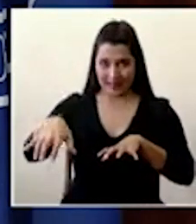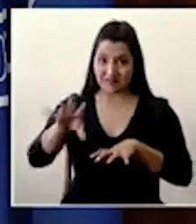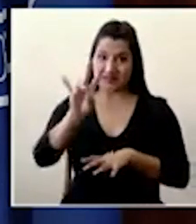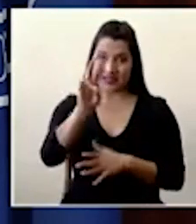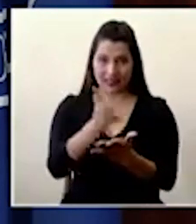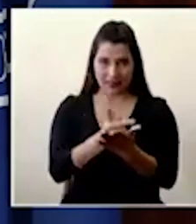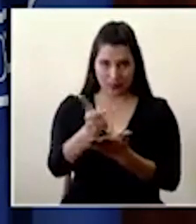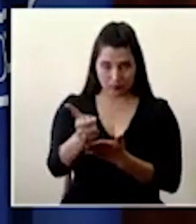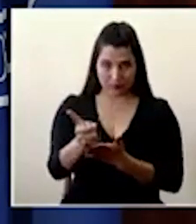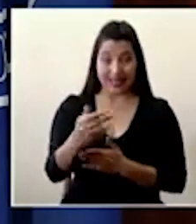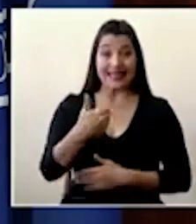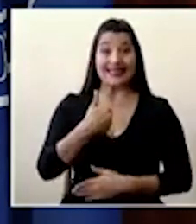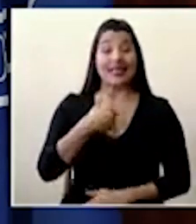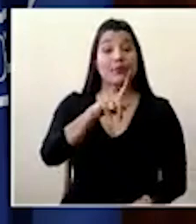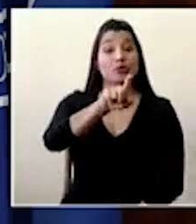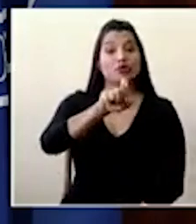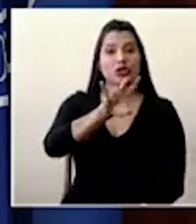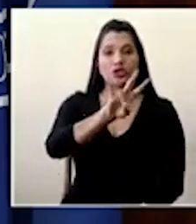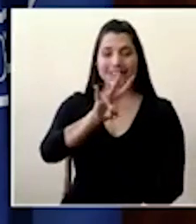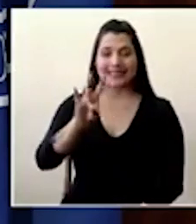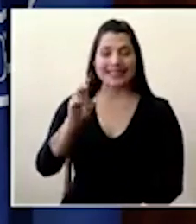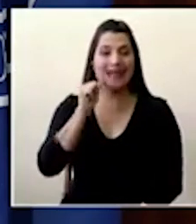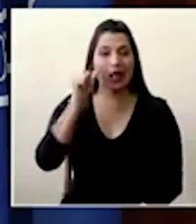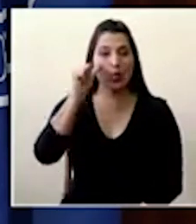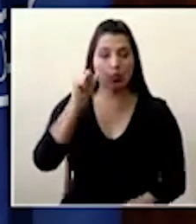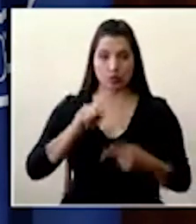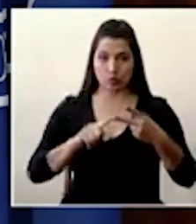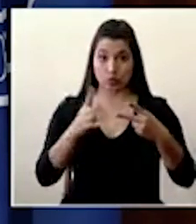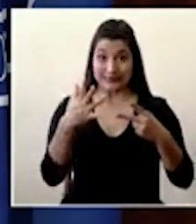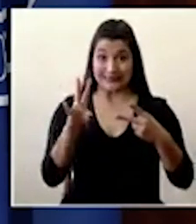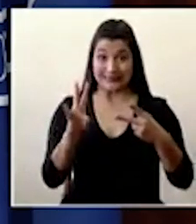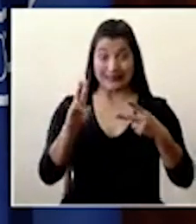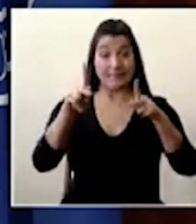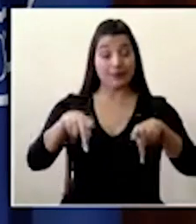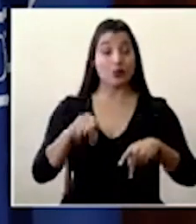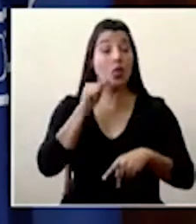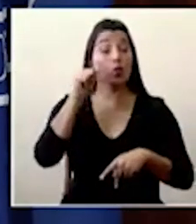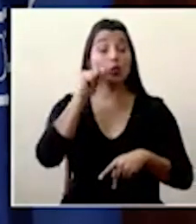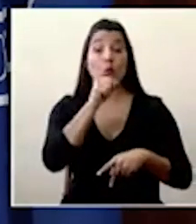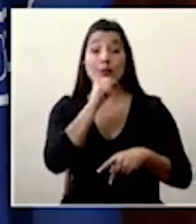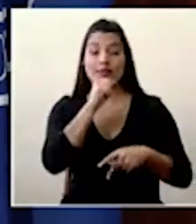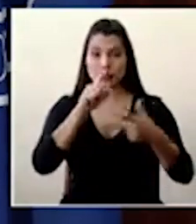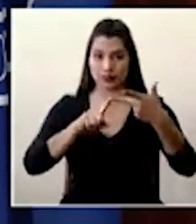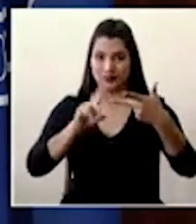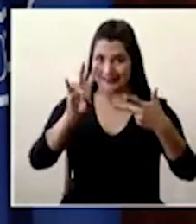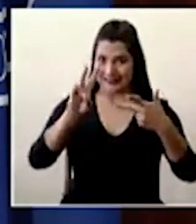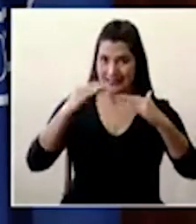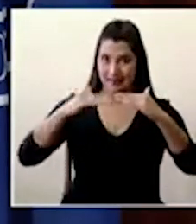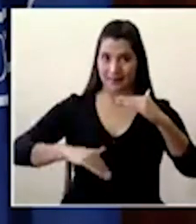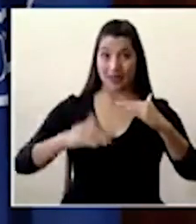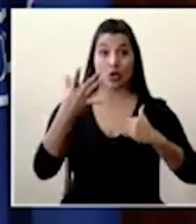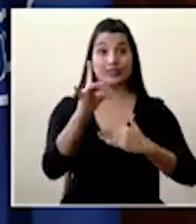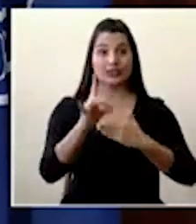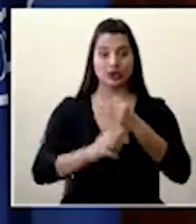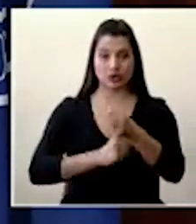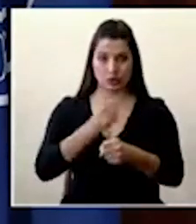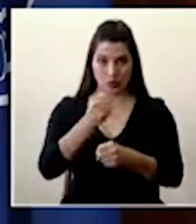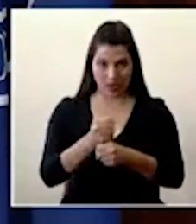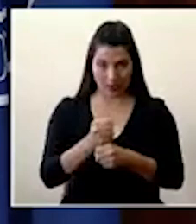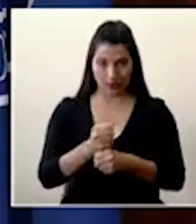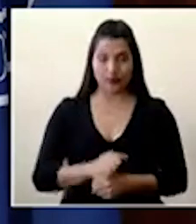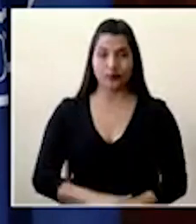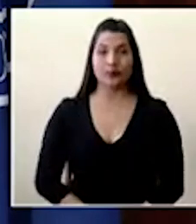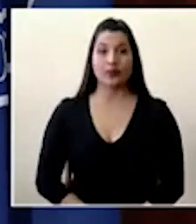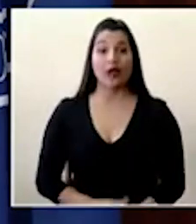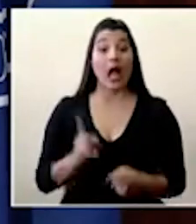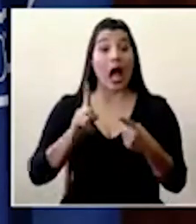177 adultos, 17 personas mayores y 7 menores de edad. Se han